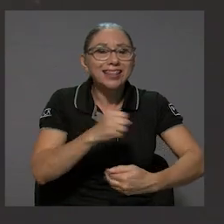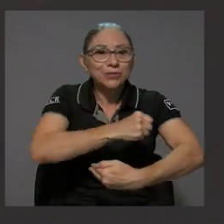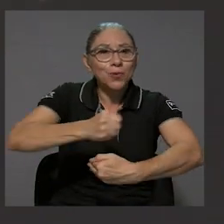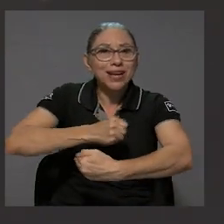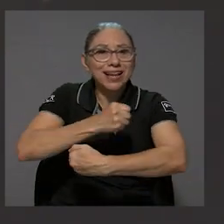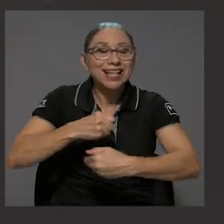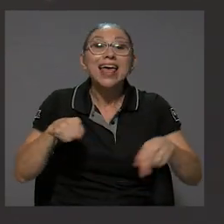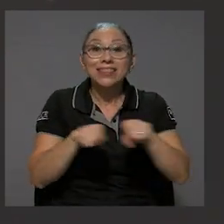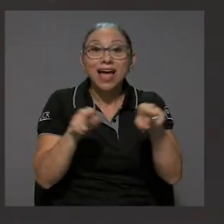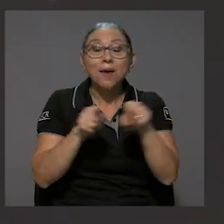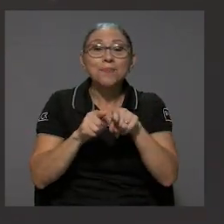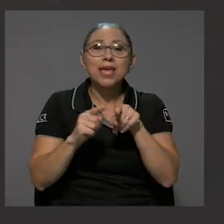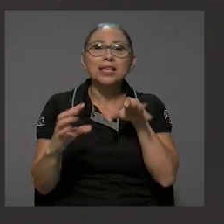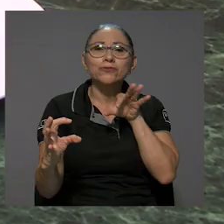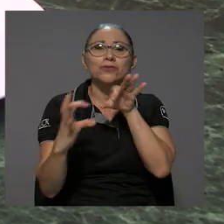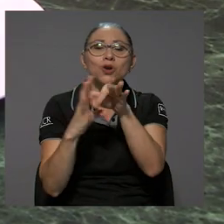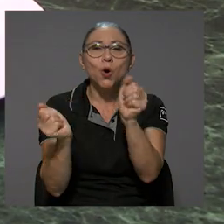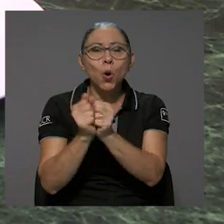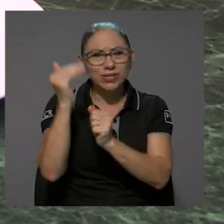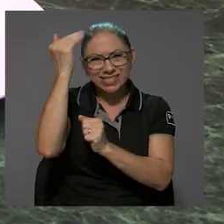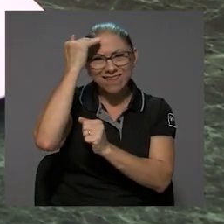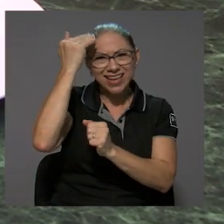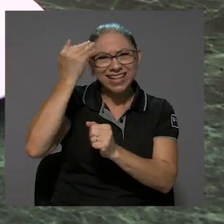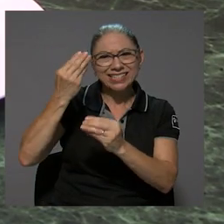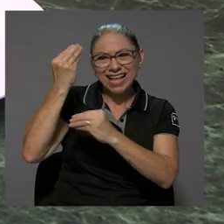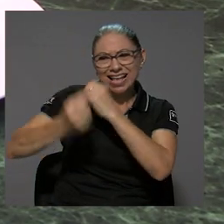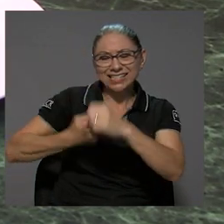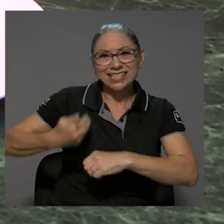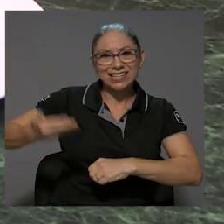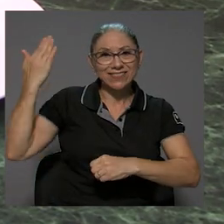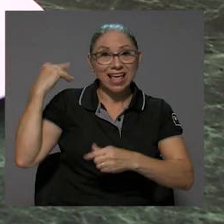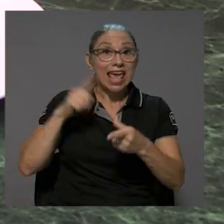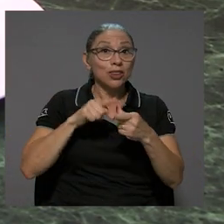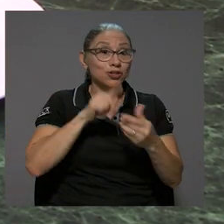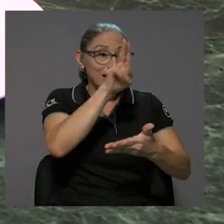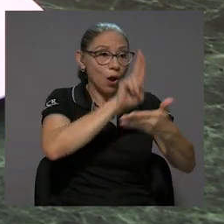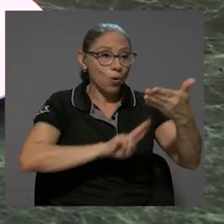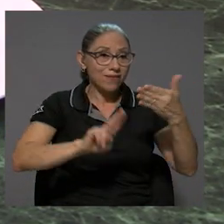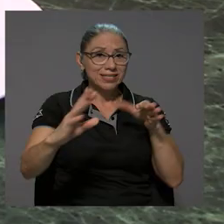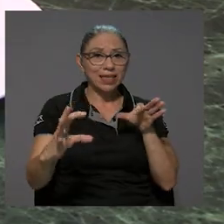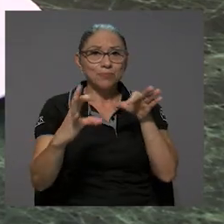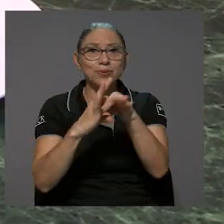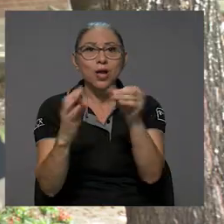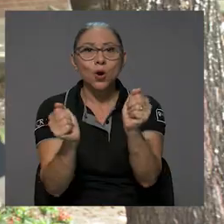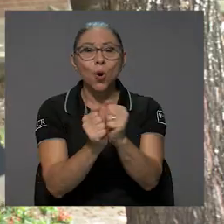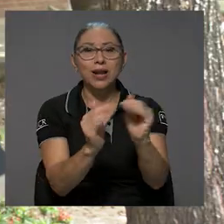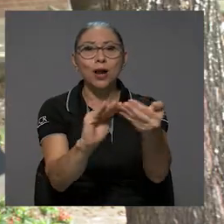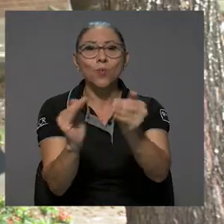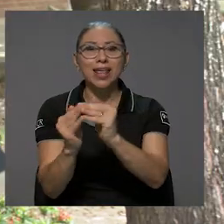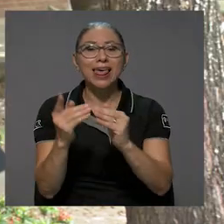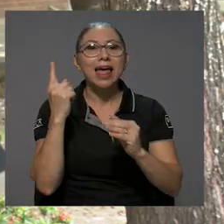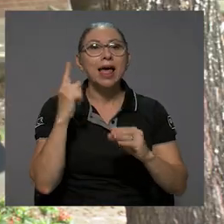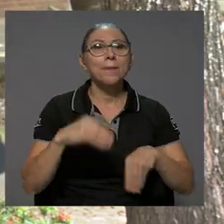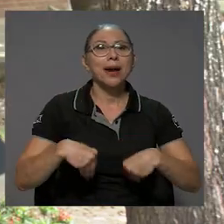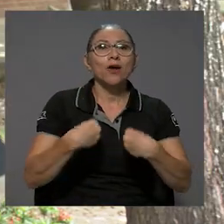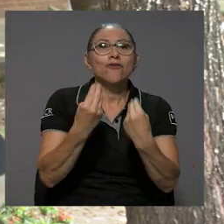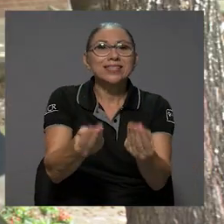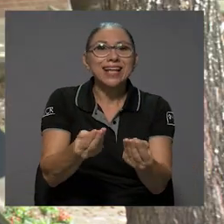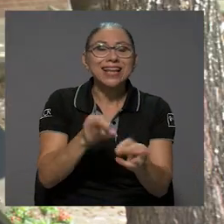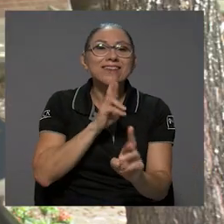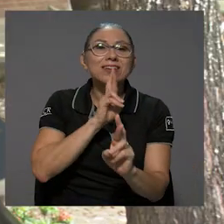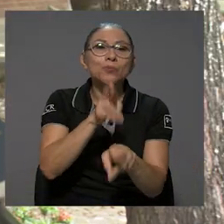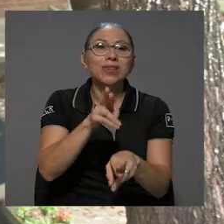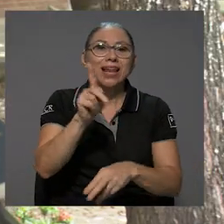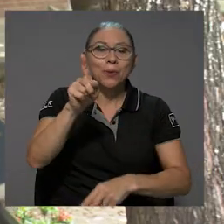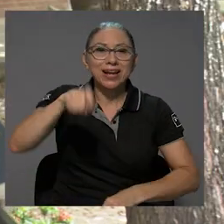que ver también con los saberes ancestrales, se une entonces la academia con las comunidades para ofrecer y responder